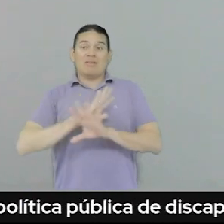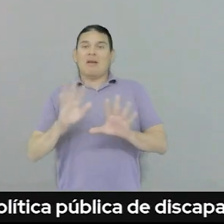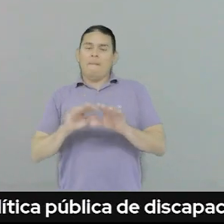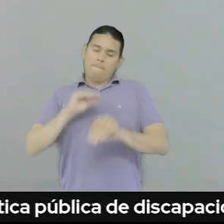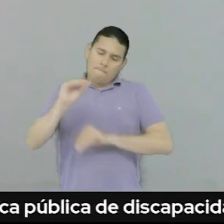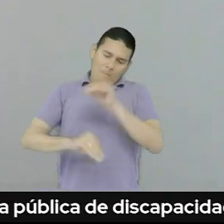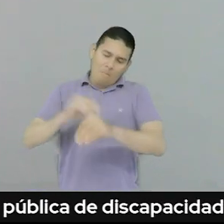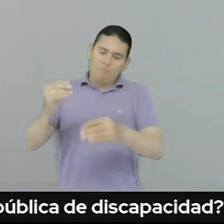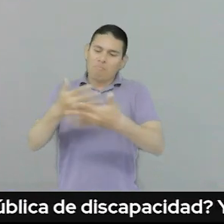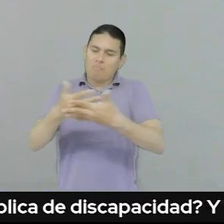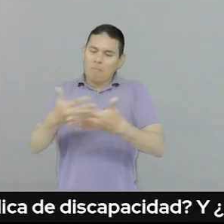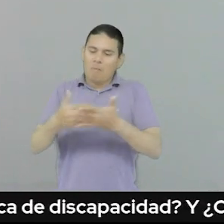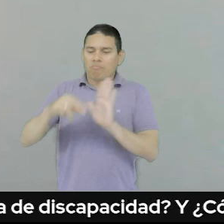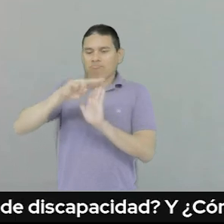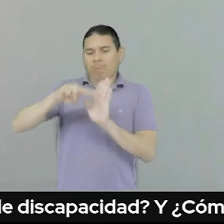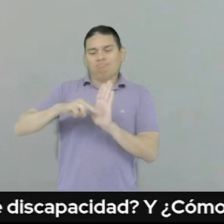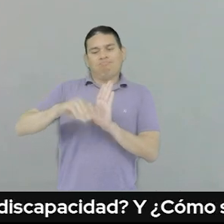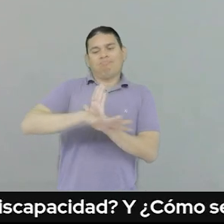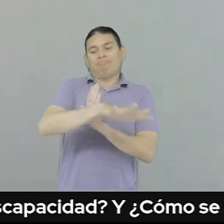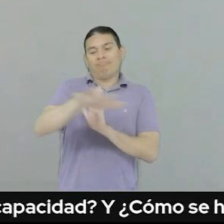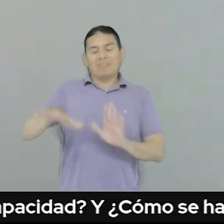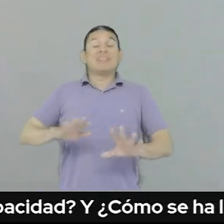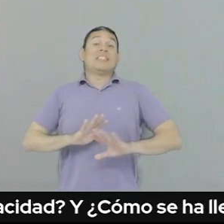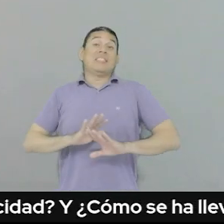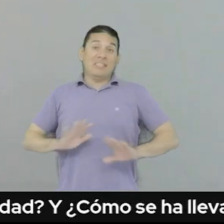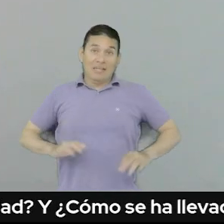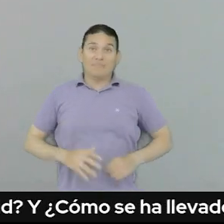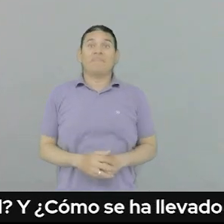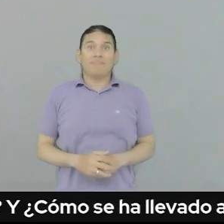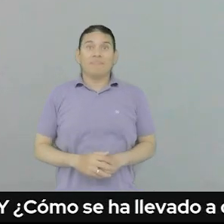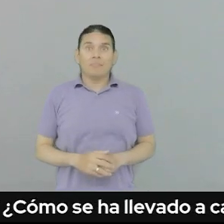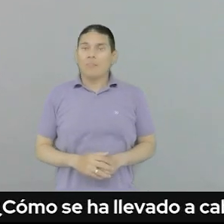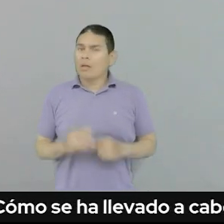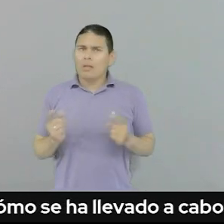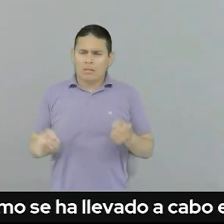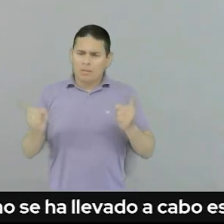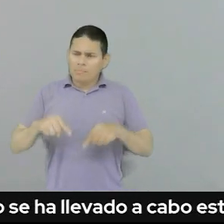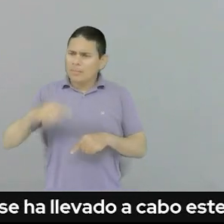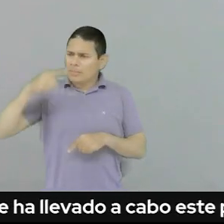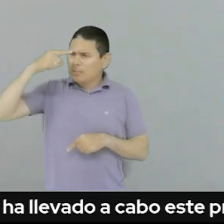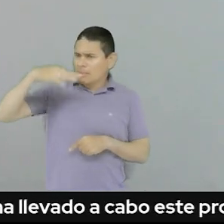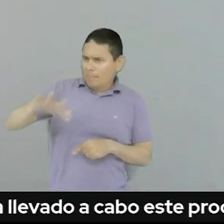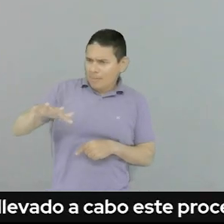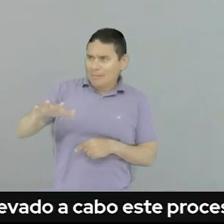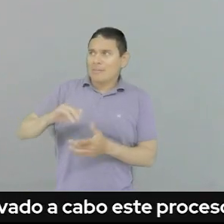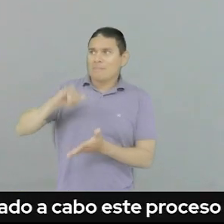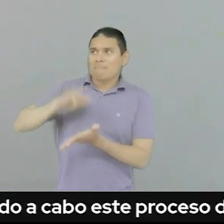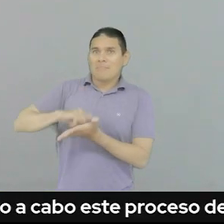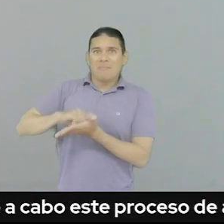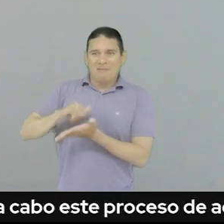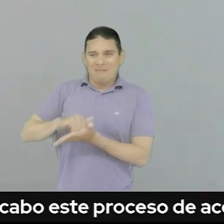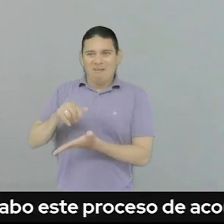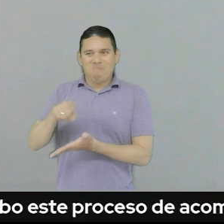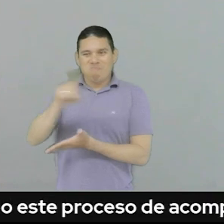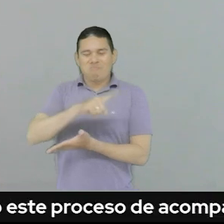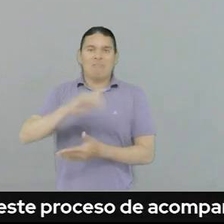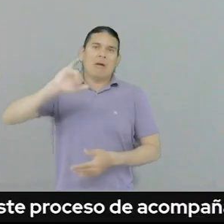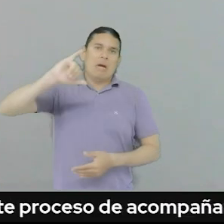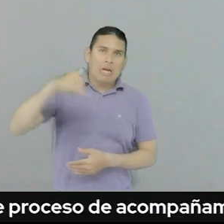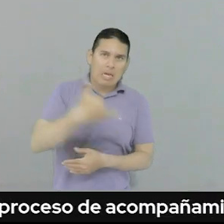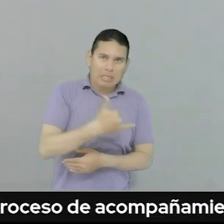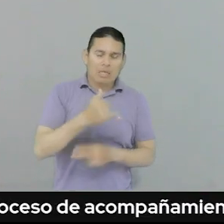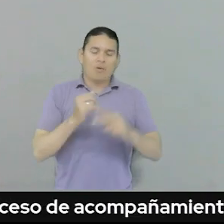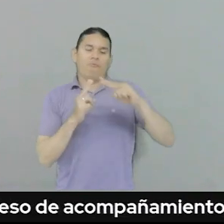de formulación de política. Al igual que el distrito de Santa Marta, este mismo trabajo lo estamos desarrollando en